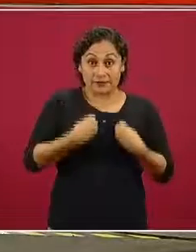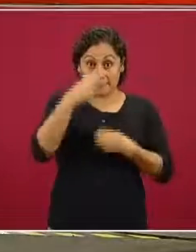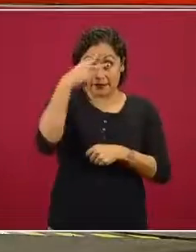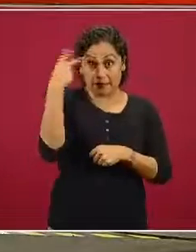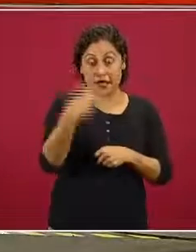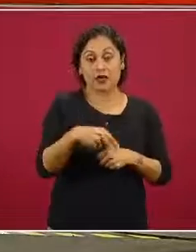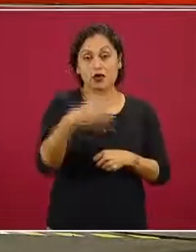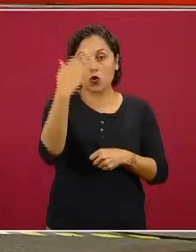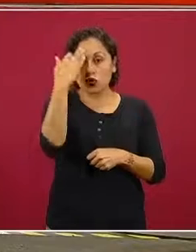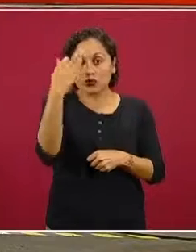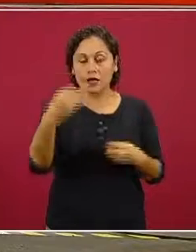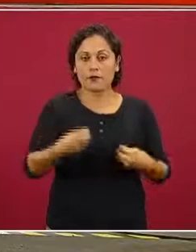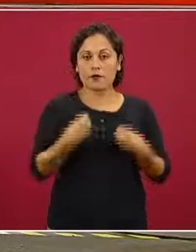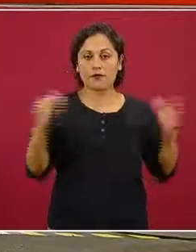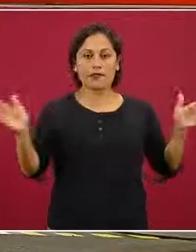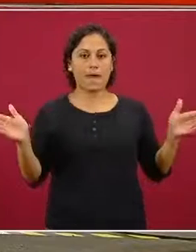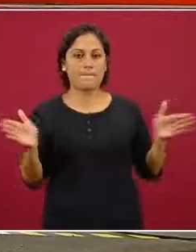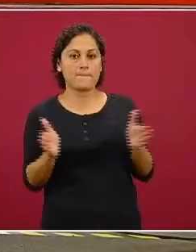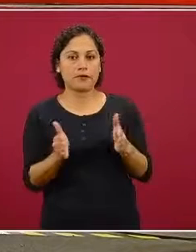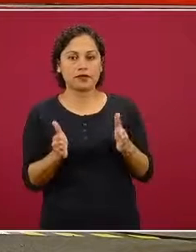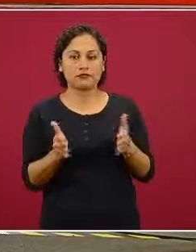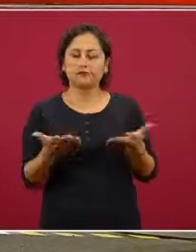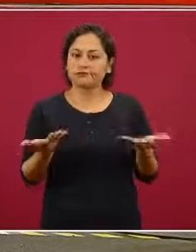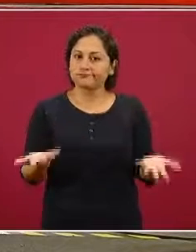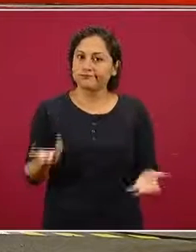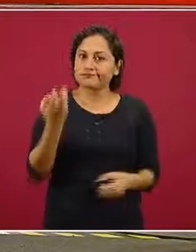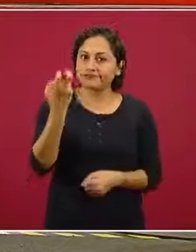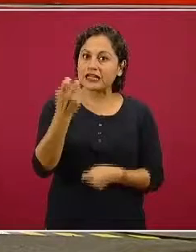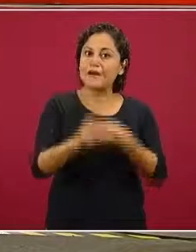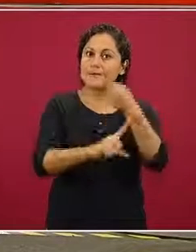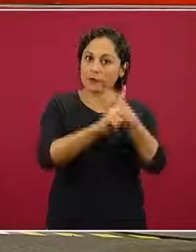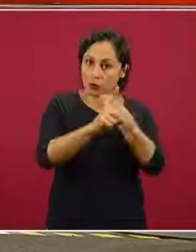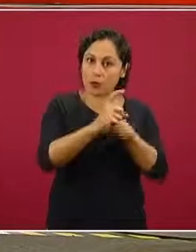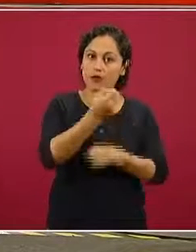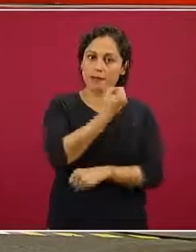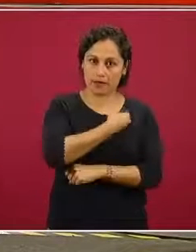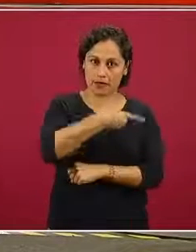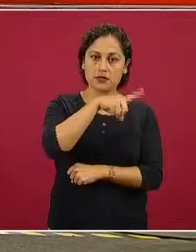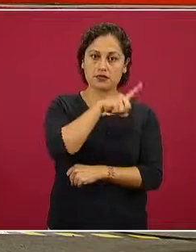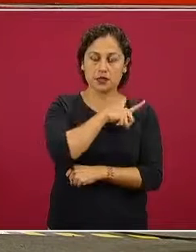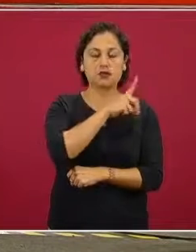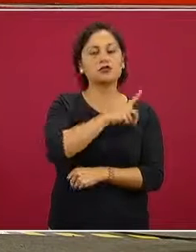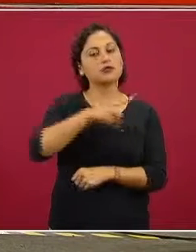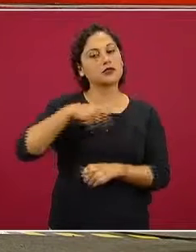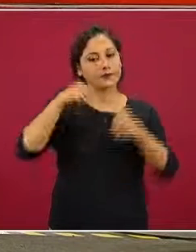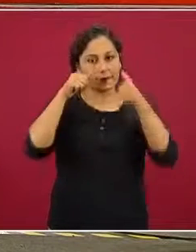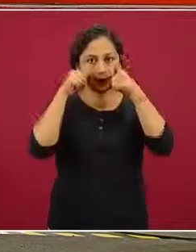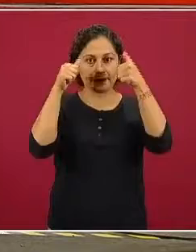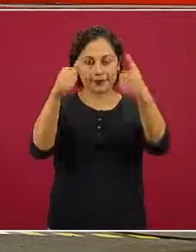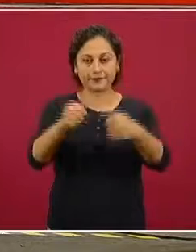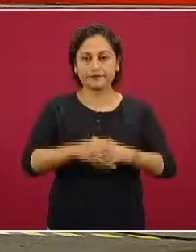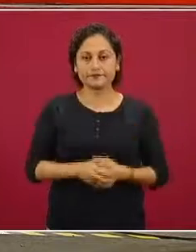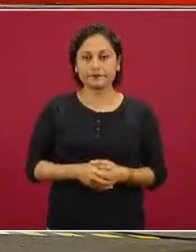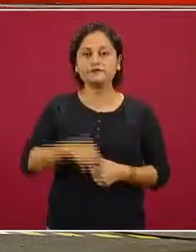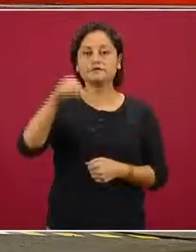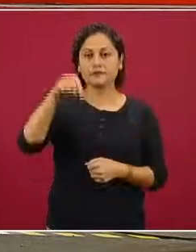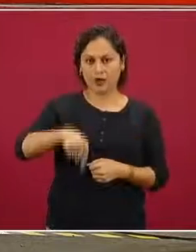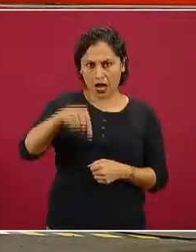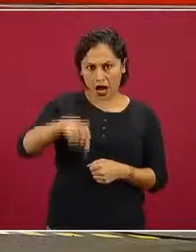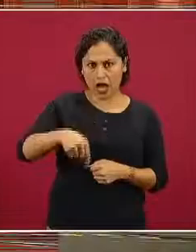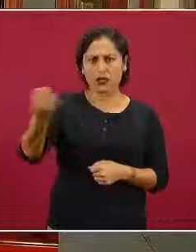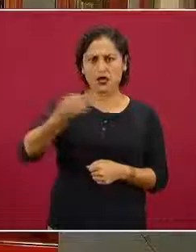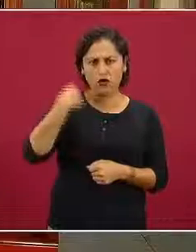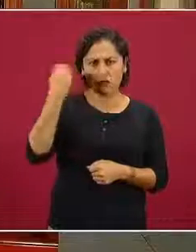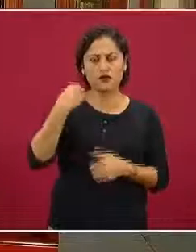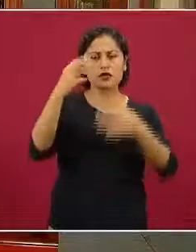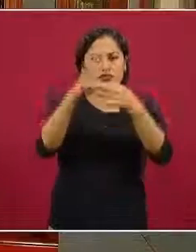enfrentar este problema de salud pública este grave problema de salud pública y como lo hemos comentado aquí extensamente a lo